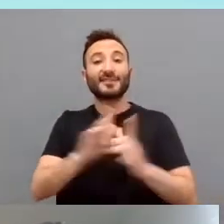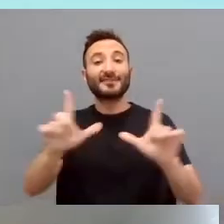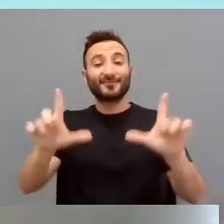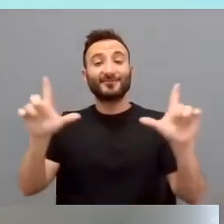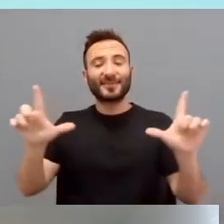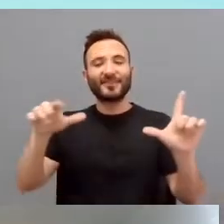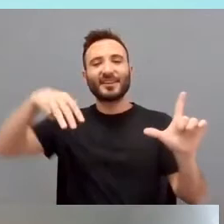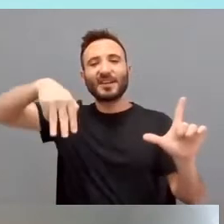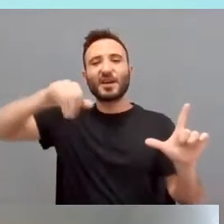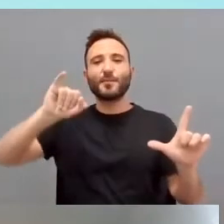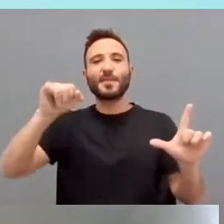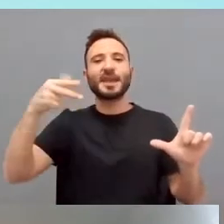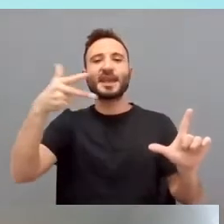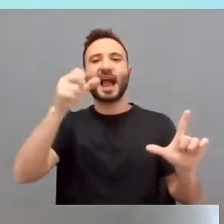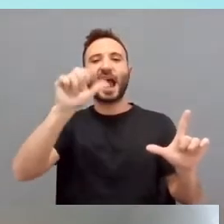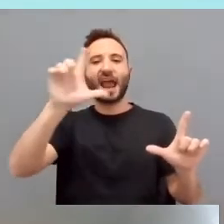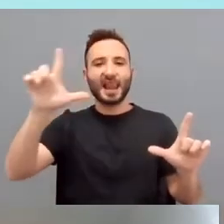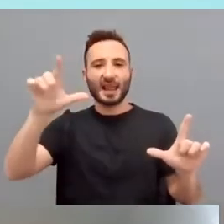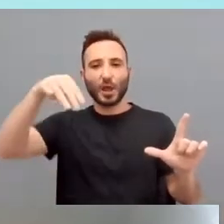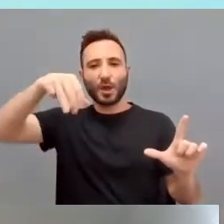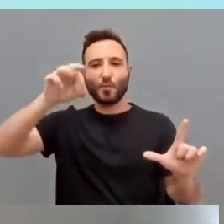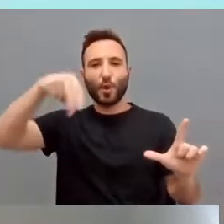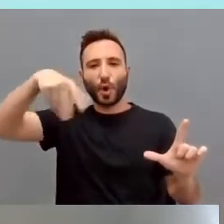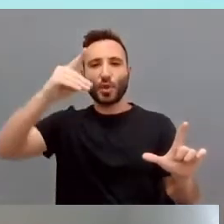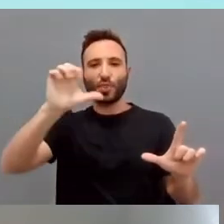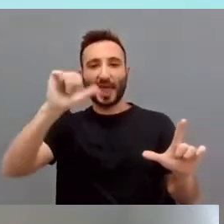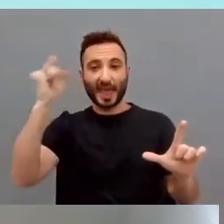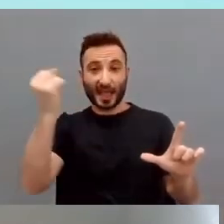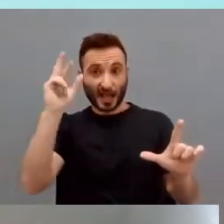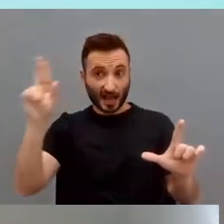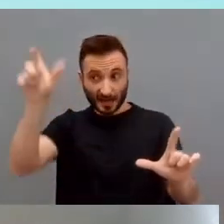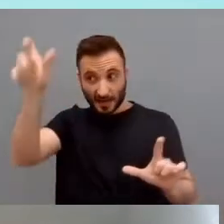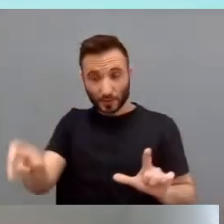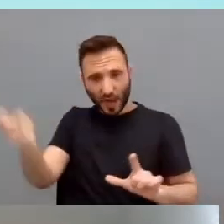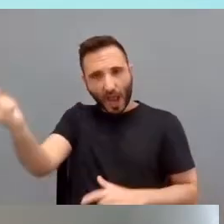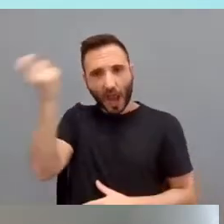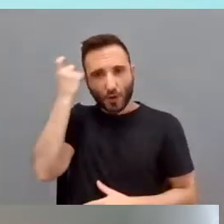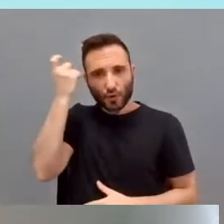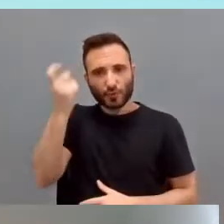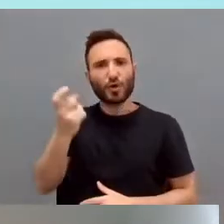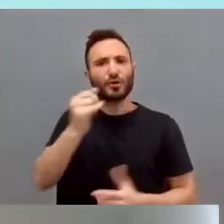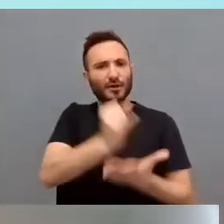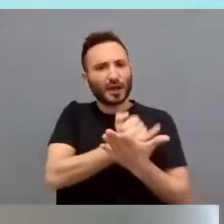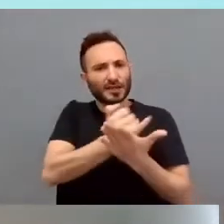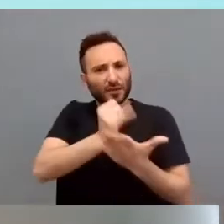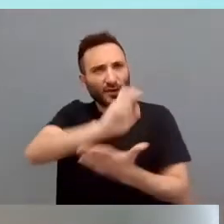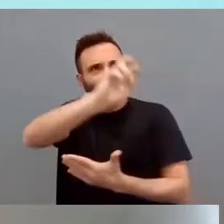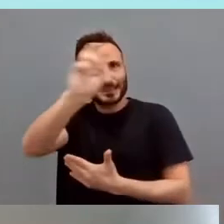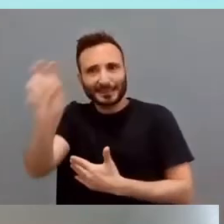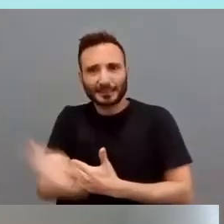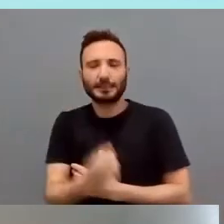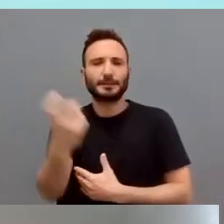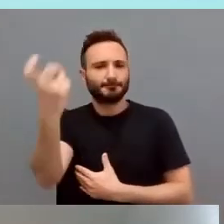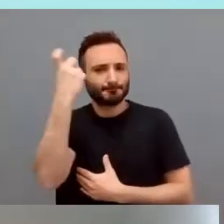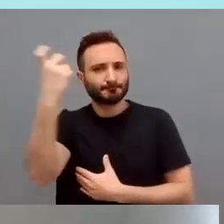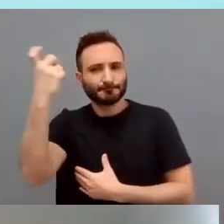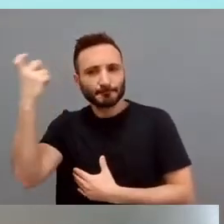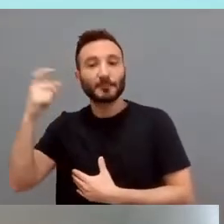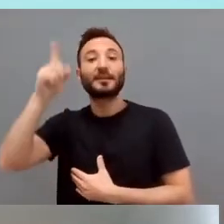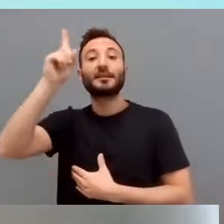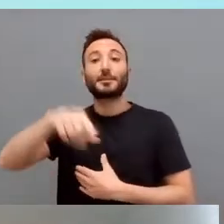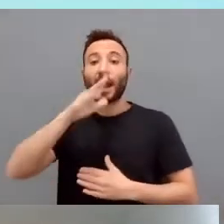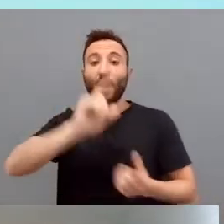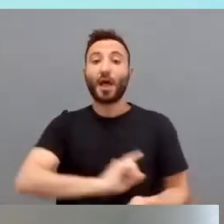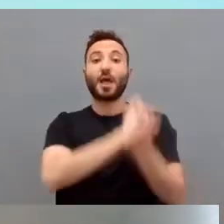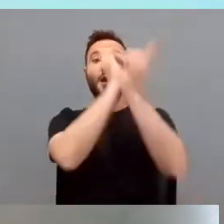Maike Mondejar, que ha sido un alumno y que es un alumno en otras disciplinas, pero que ha pasado a